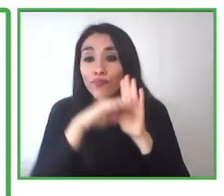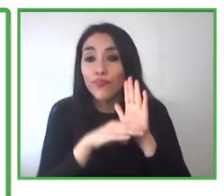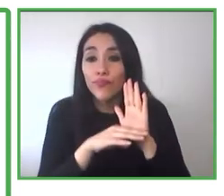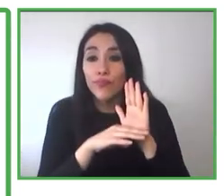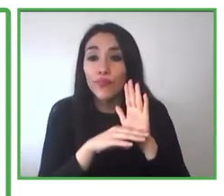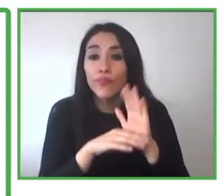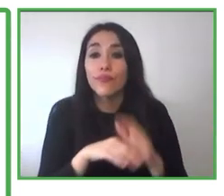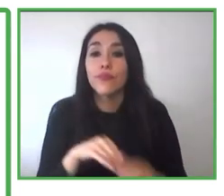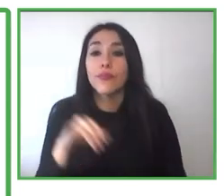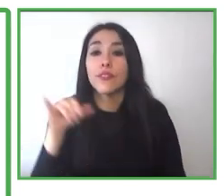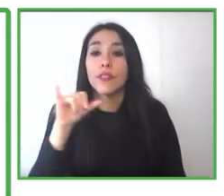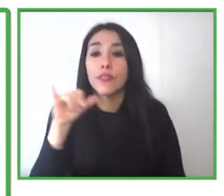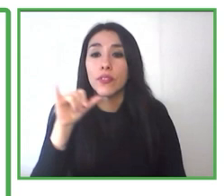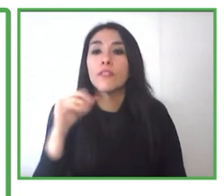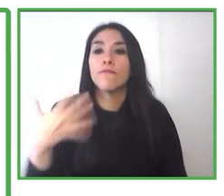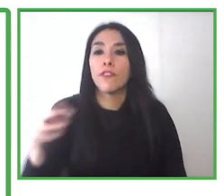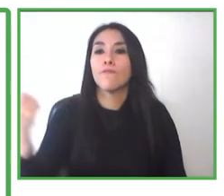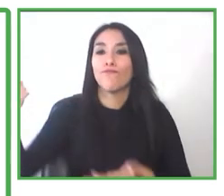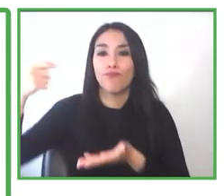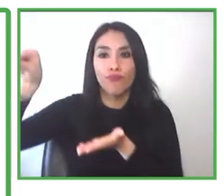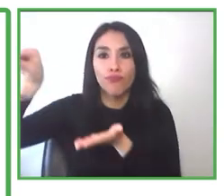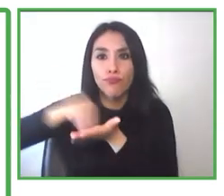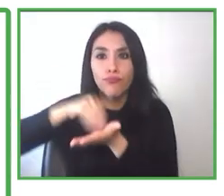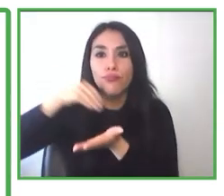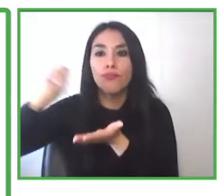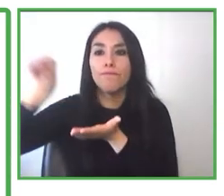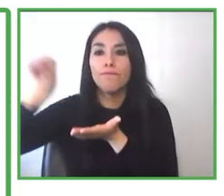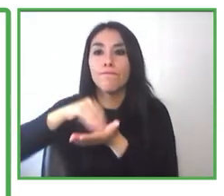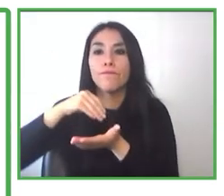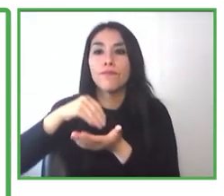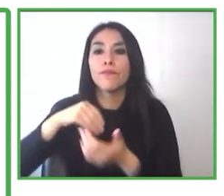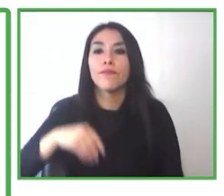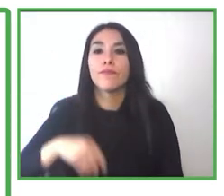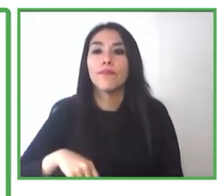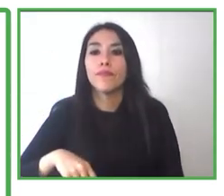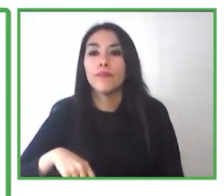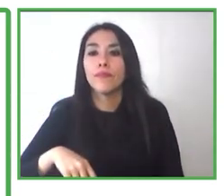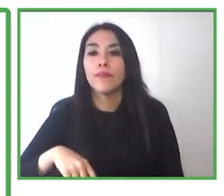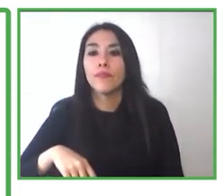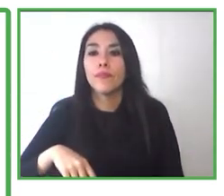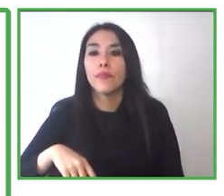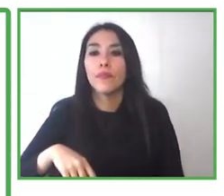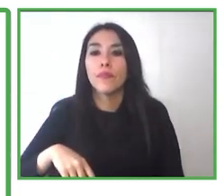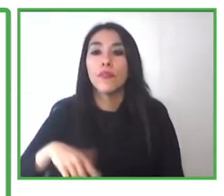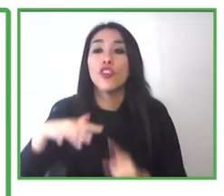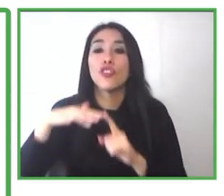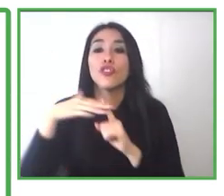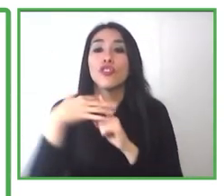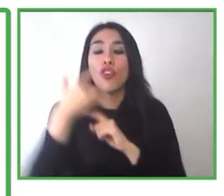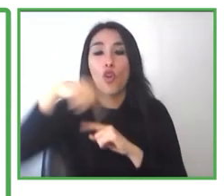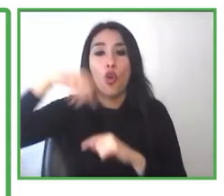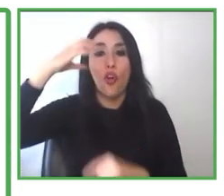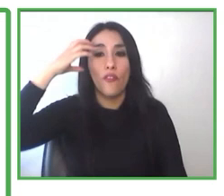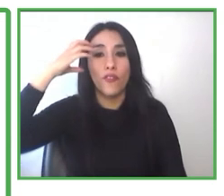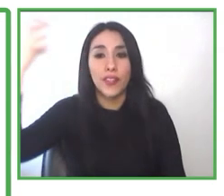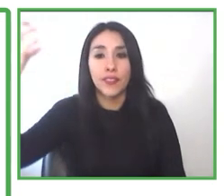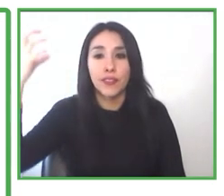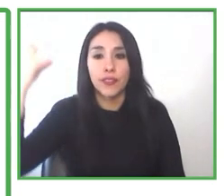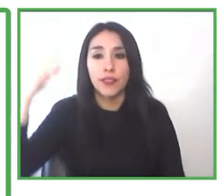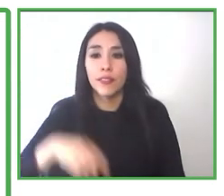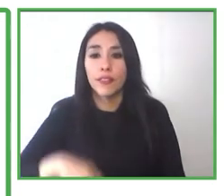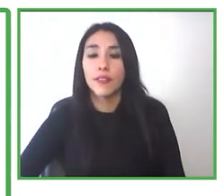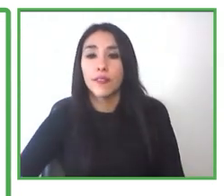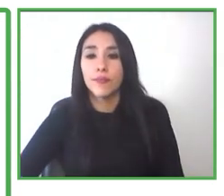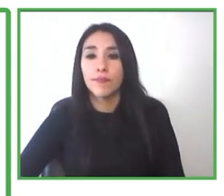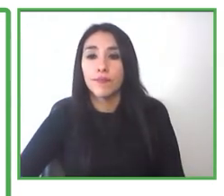recursos externos. En el caso puntual nuestro, con el recurso económico del